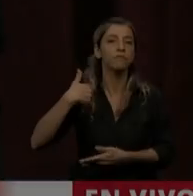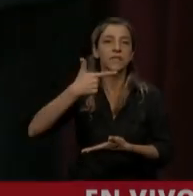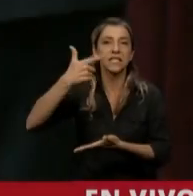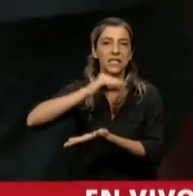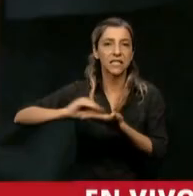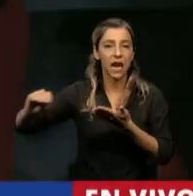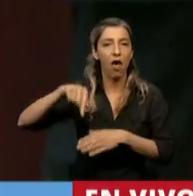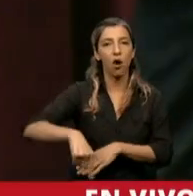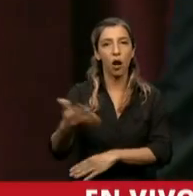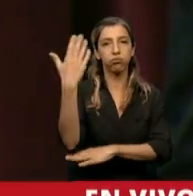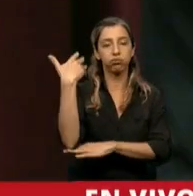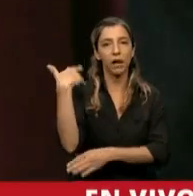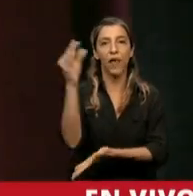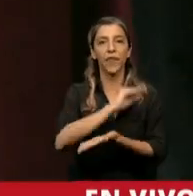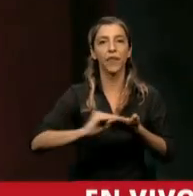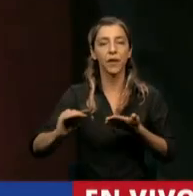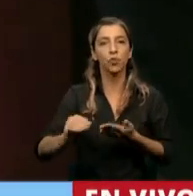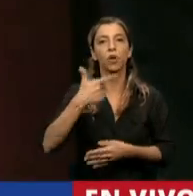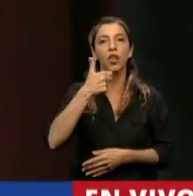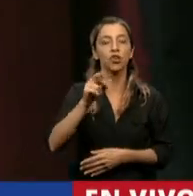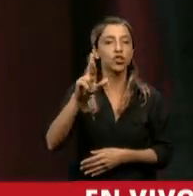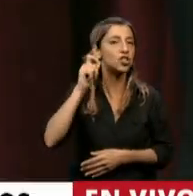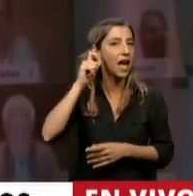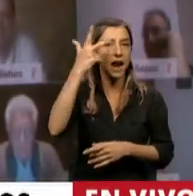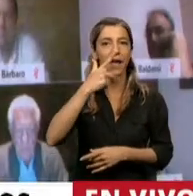En el uso de la palabra el diputado Jorge Sarguini.